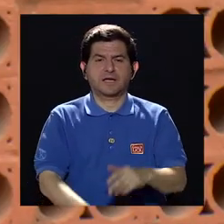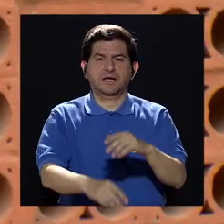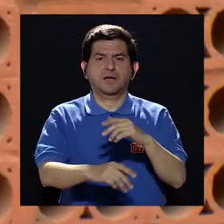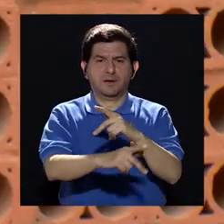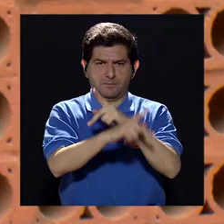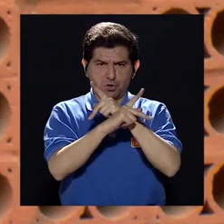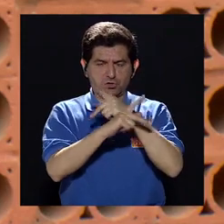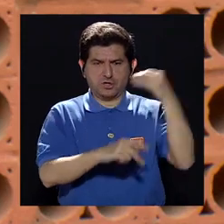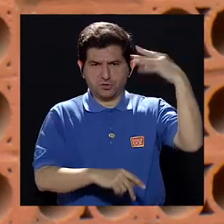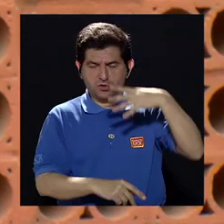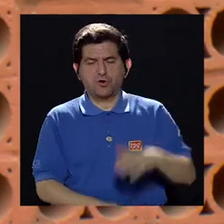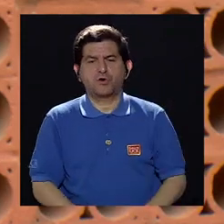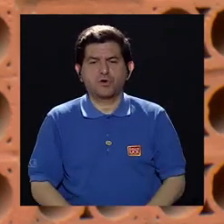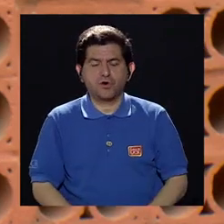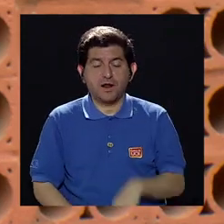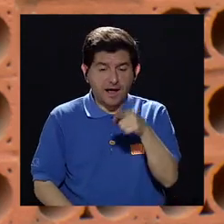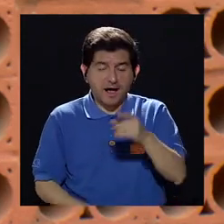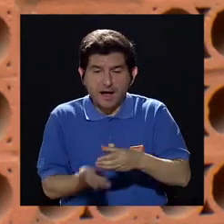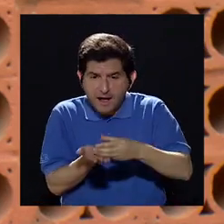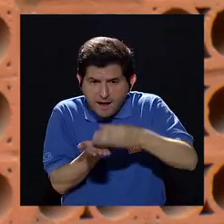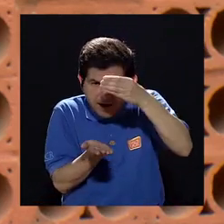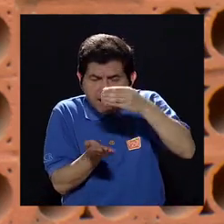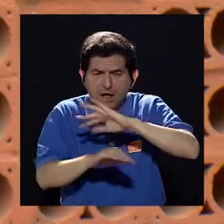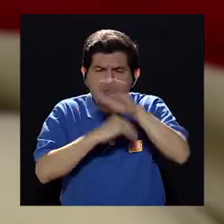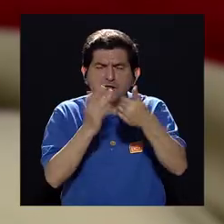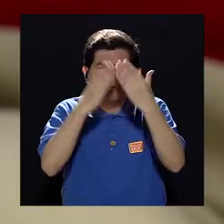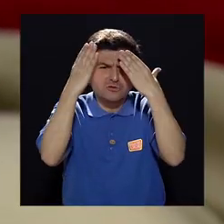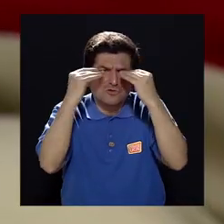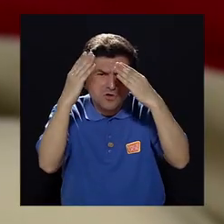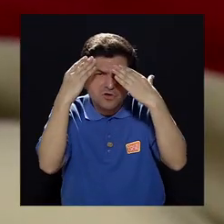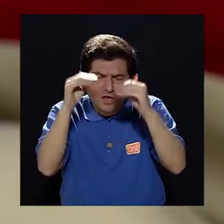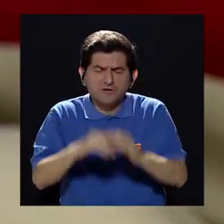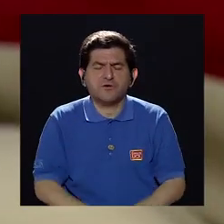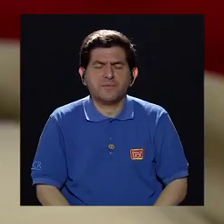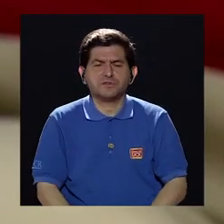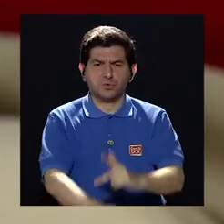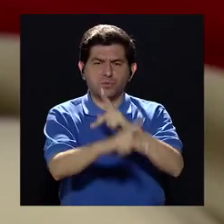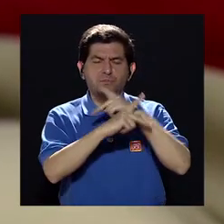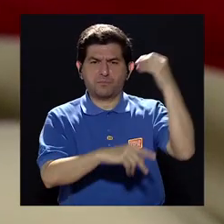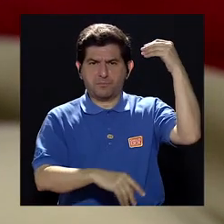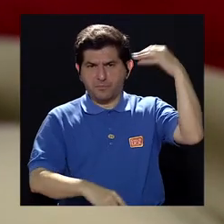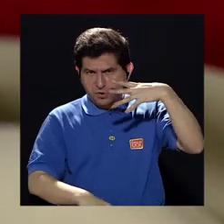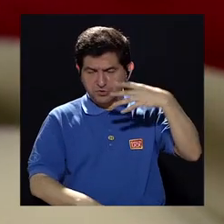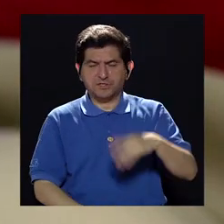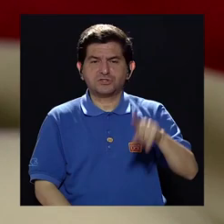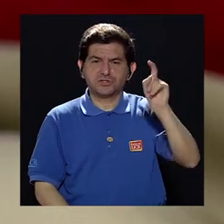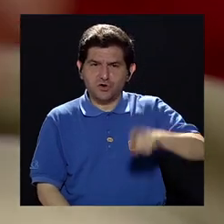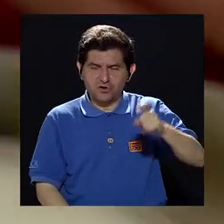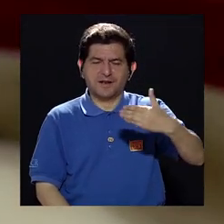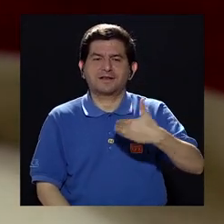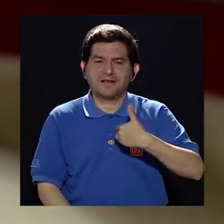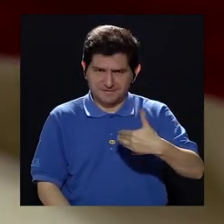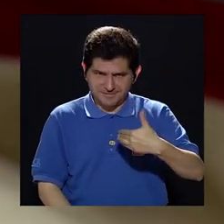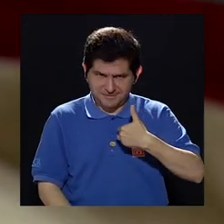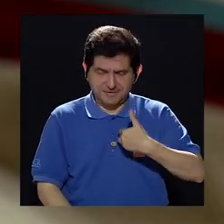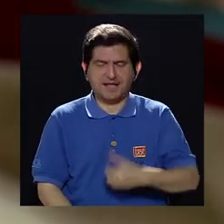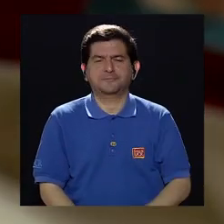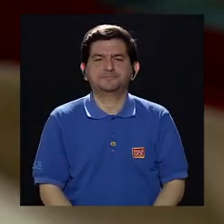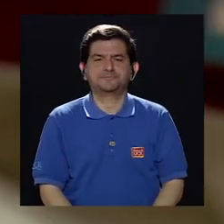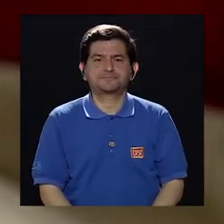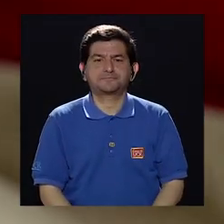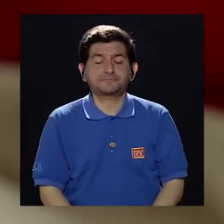trae acá en la cajita todas las indicaciones de lo que un protector solar debería de tener.